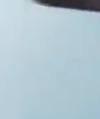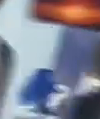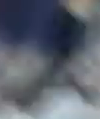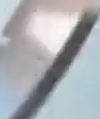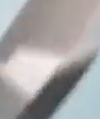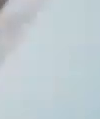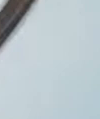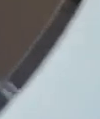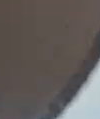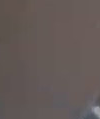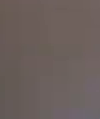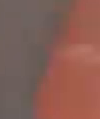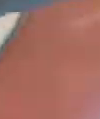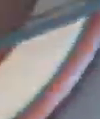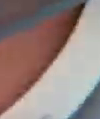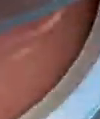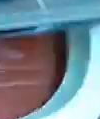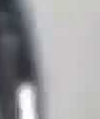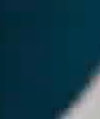es que todo está